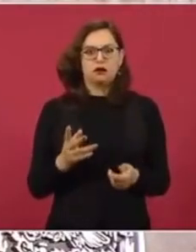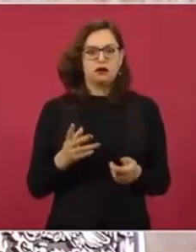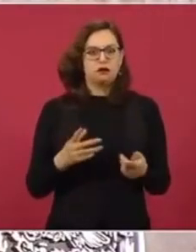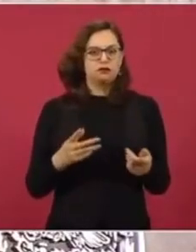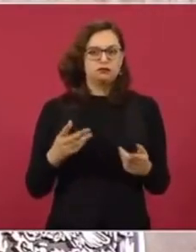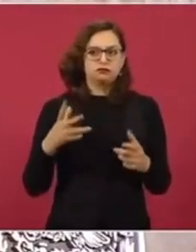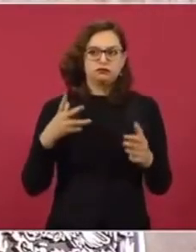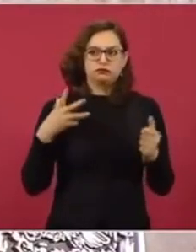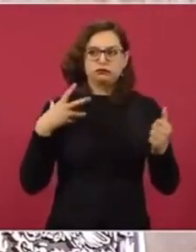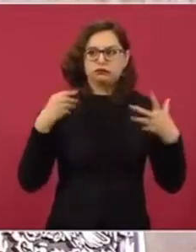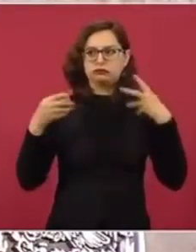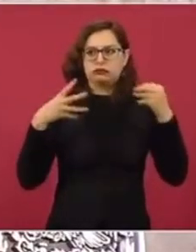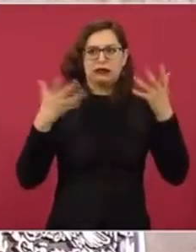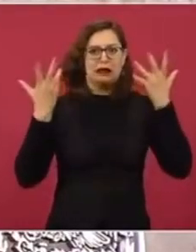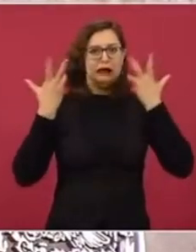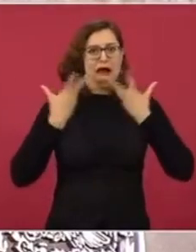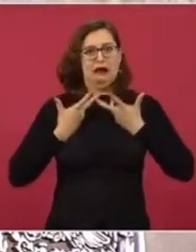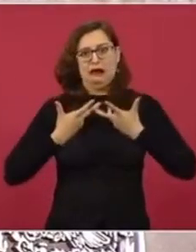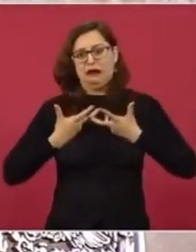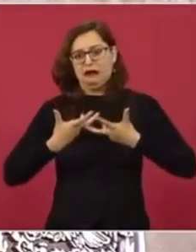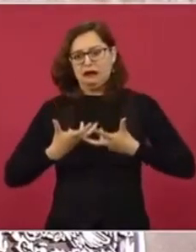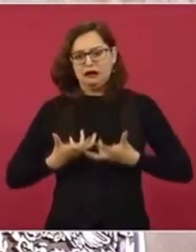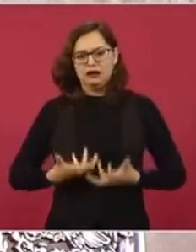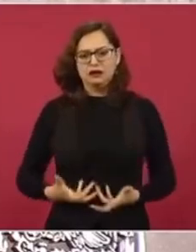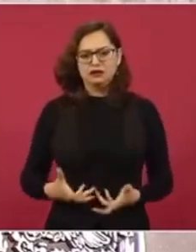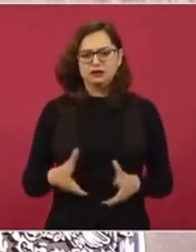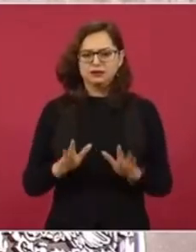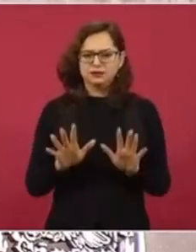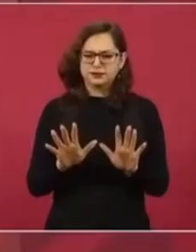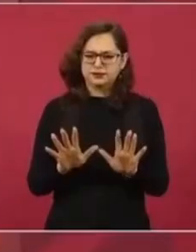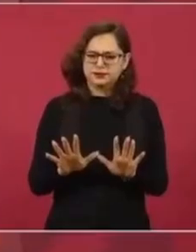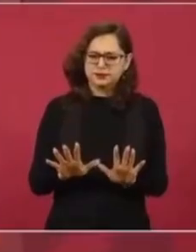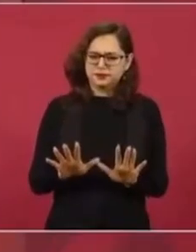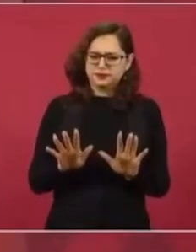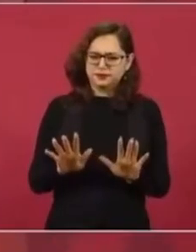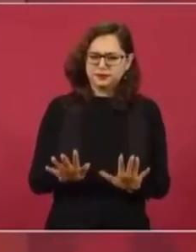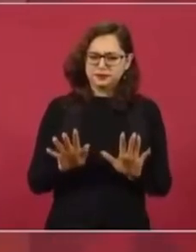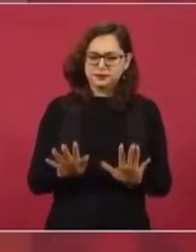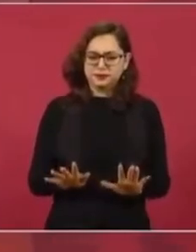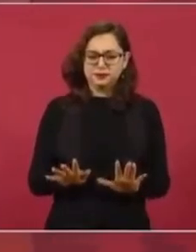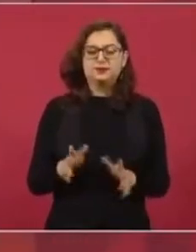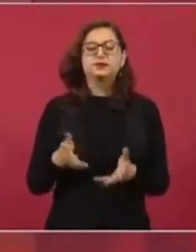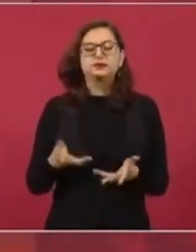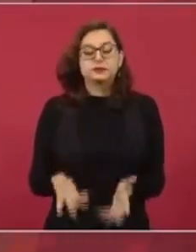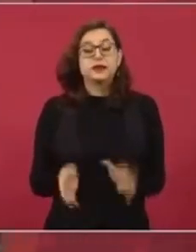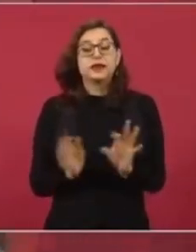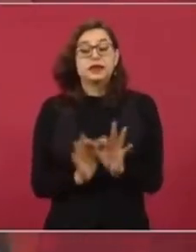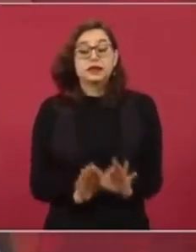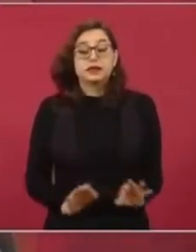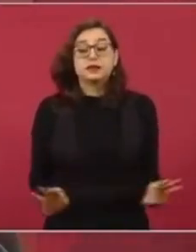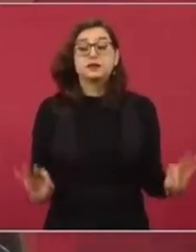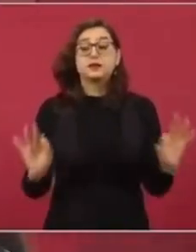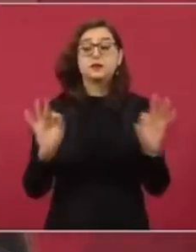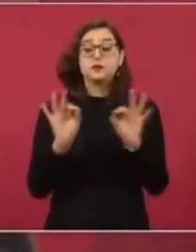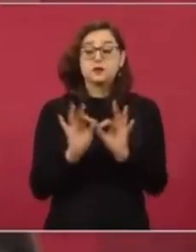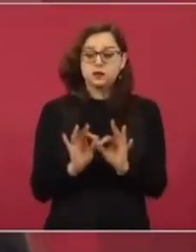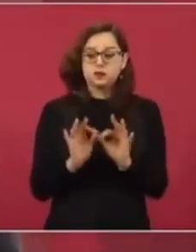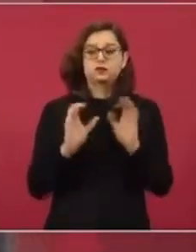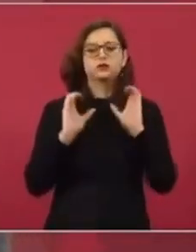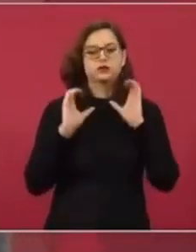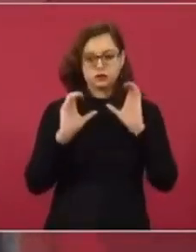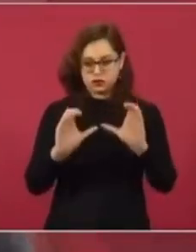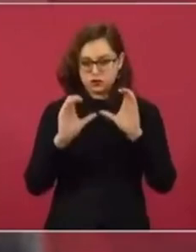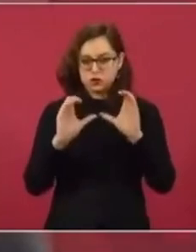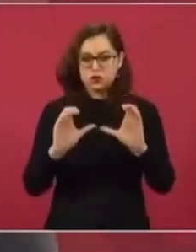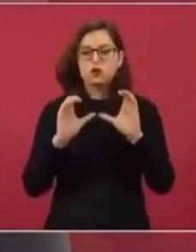de todas formas hay que cuidarnos, evitar